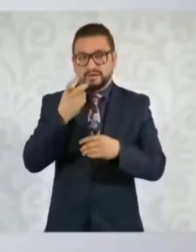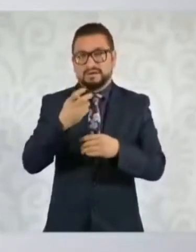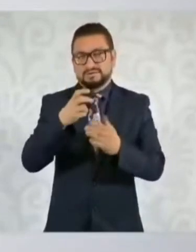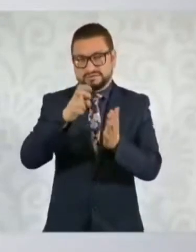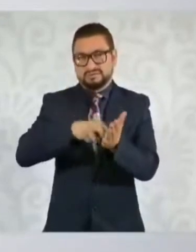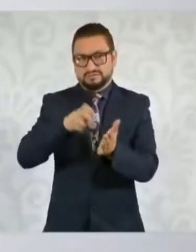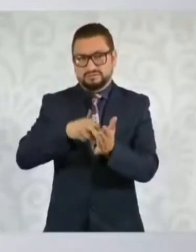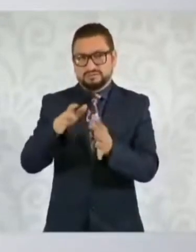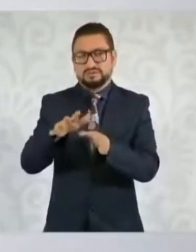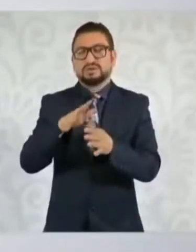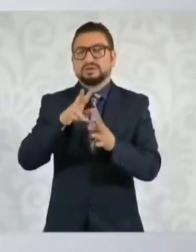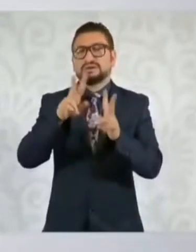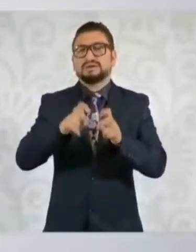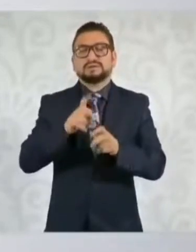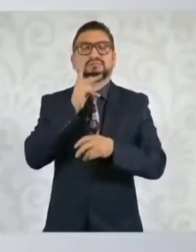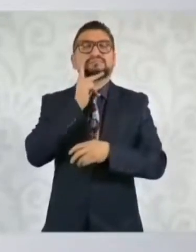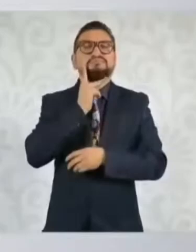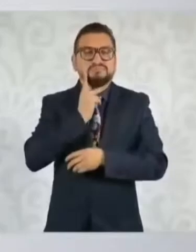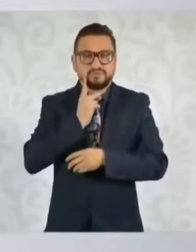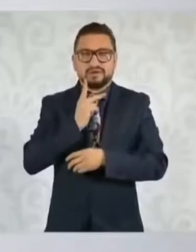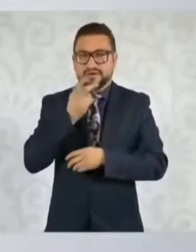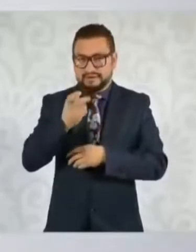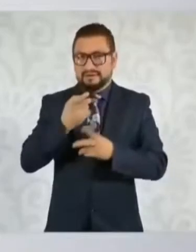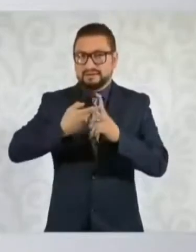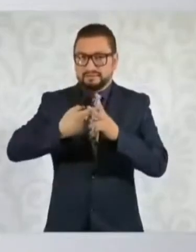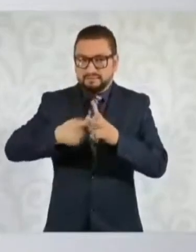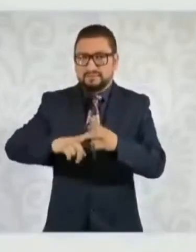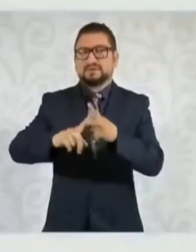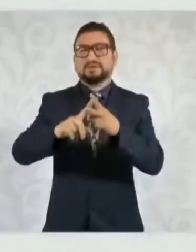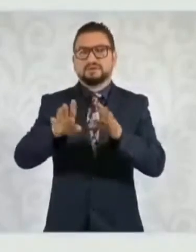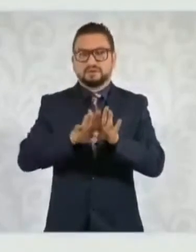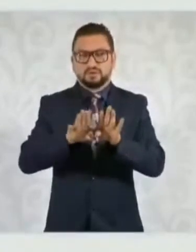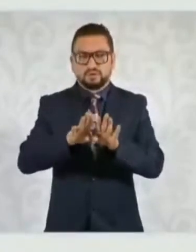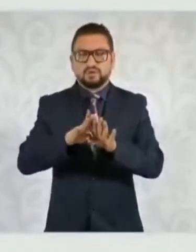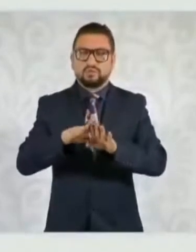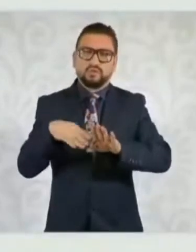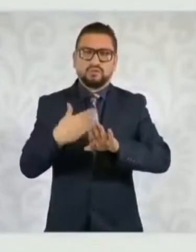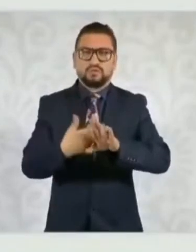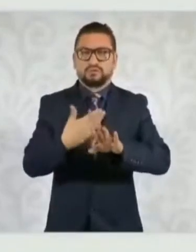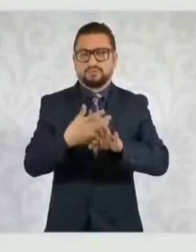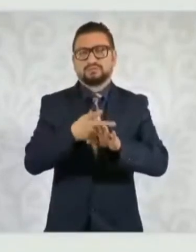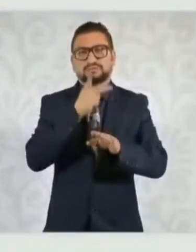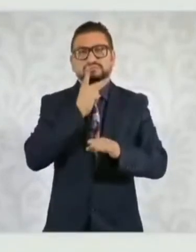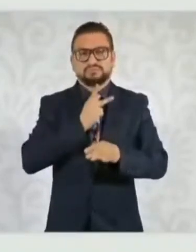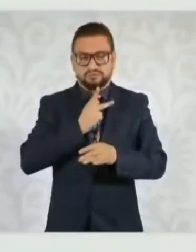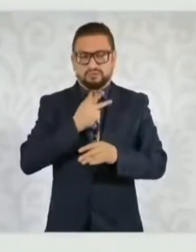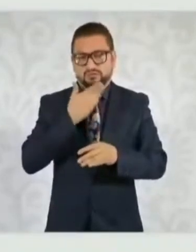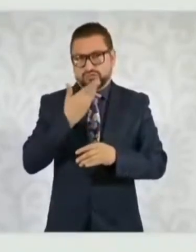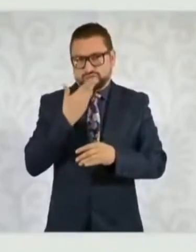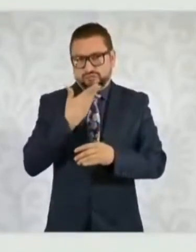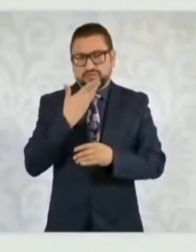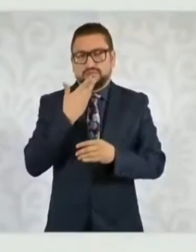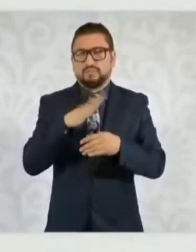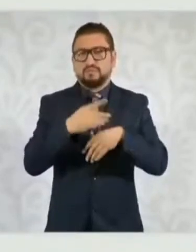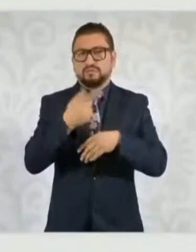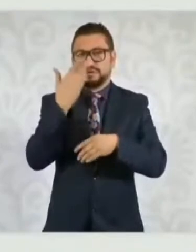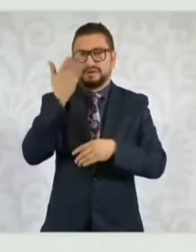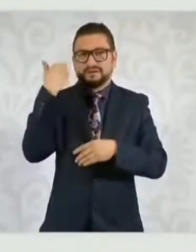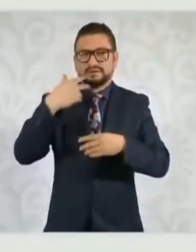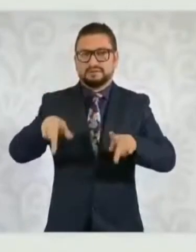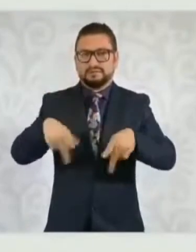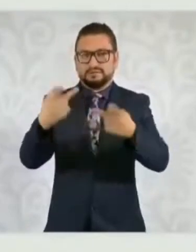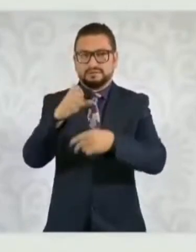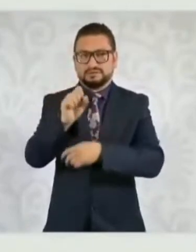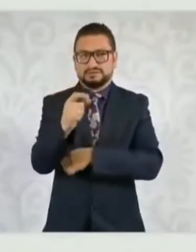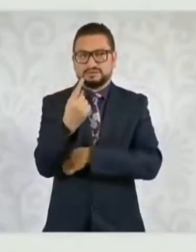en materia de petroquímicas se inicia el desmantelamiento y la desincorporación de la petroquímica básica. Recordarles que se vendieron 61